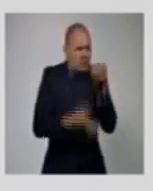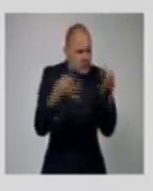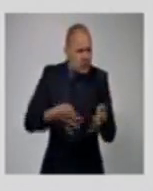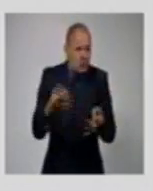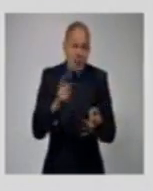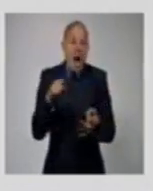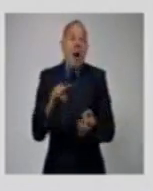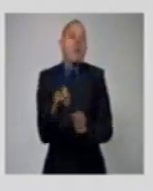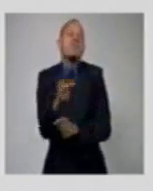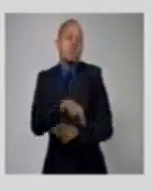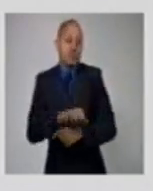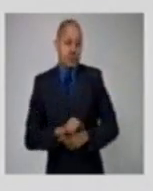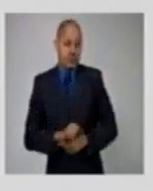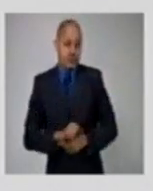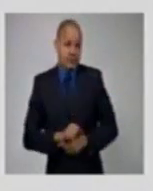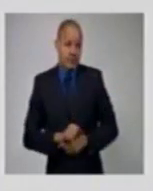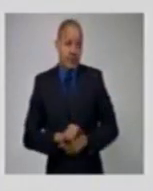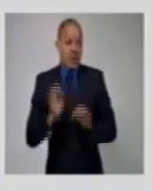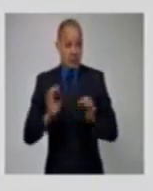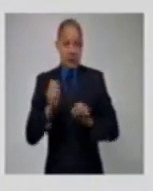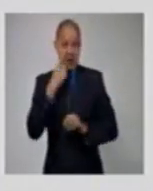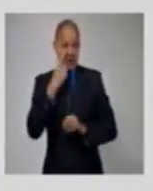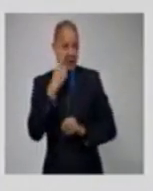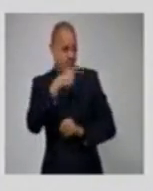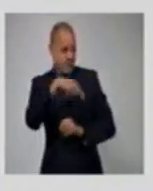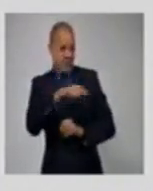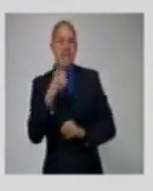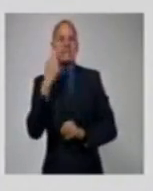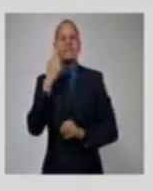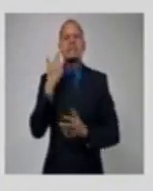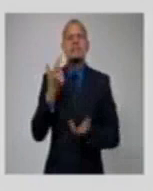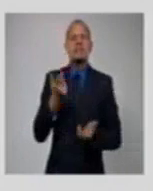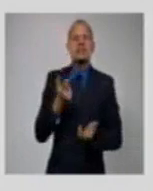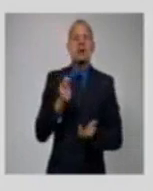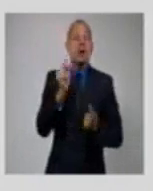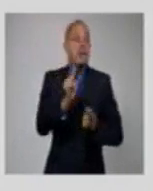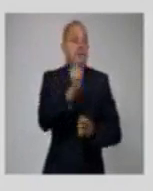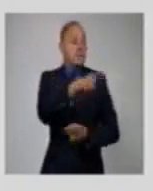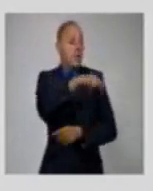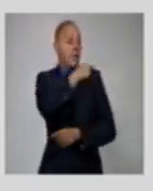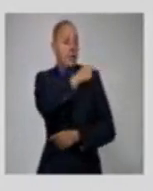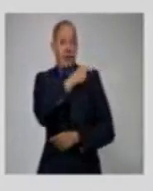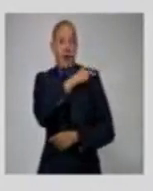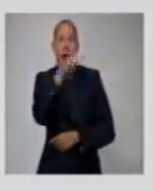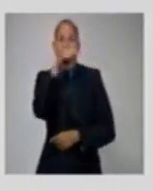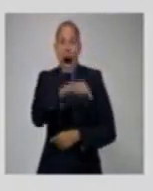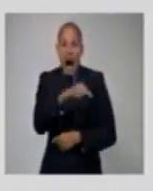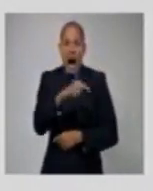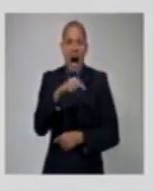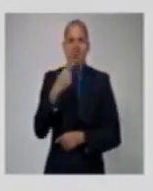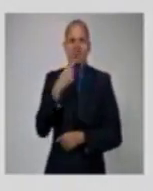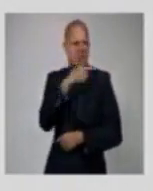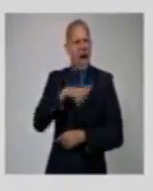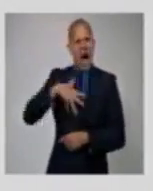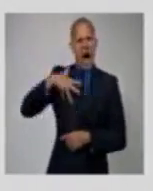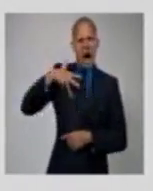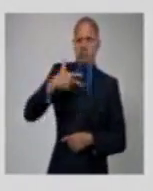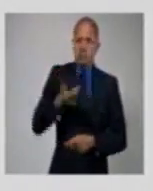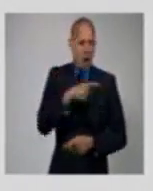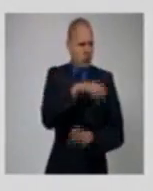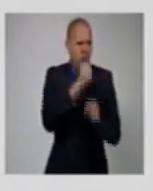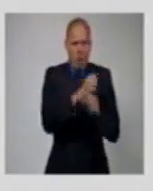revolucionarios, a estos que hemos visto, a los asediados bajo las provocaciones en vez de apoyarlos. A los que han hecho todo lo